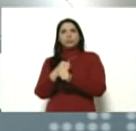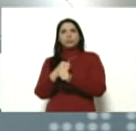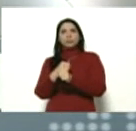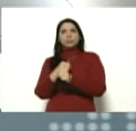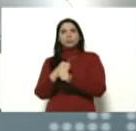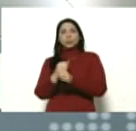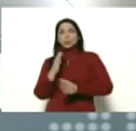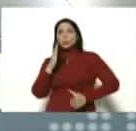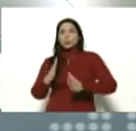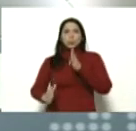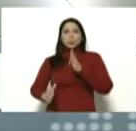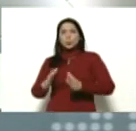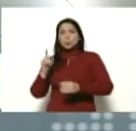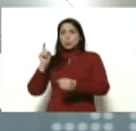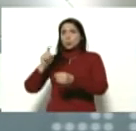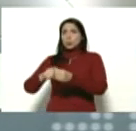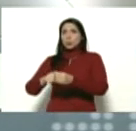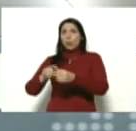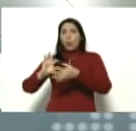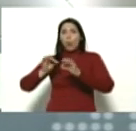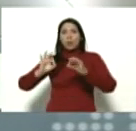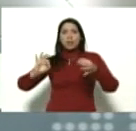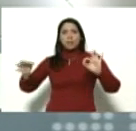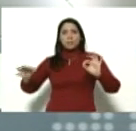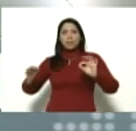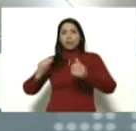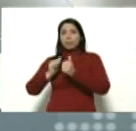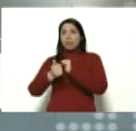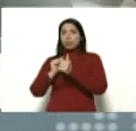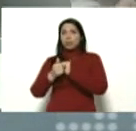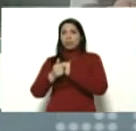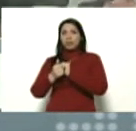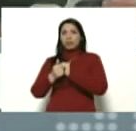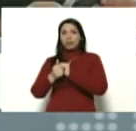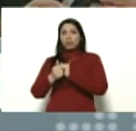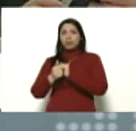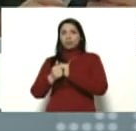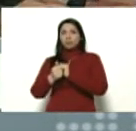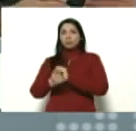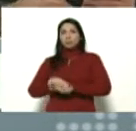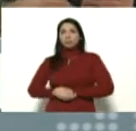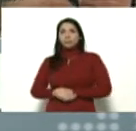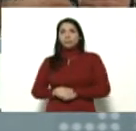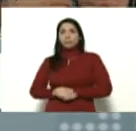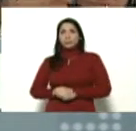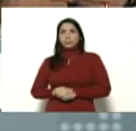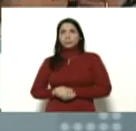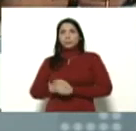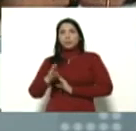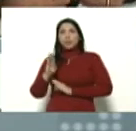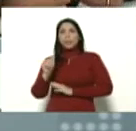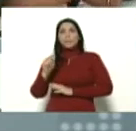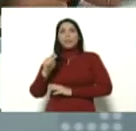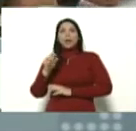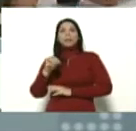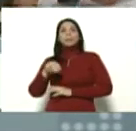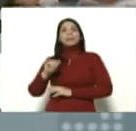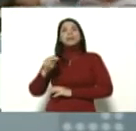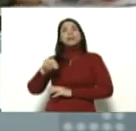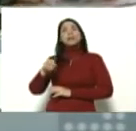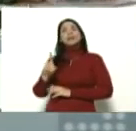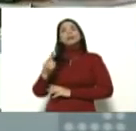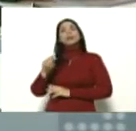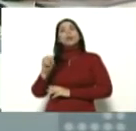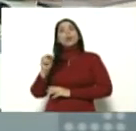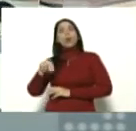atleta de la Selección Nacional Olímpica, atleta de badminton, medallista internacional